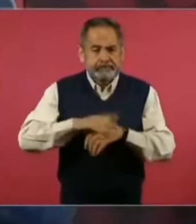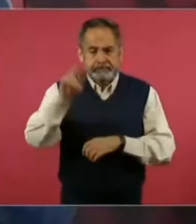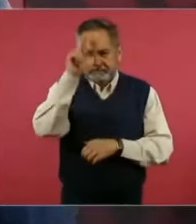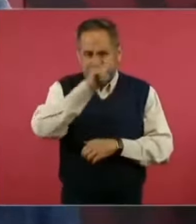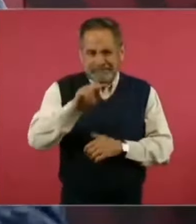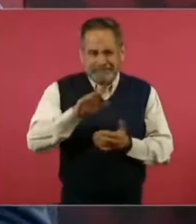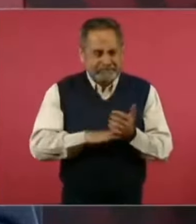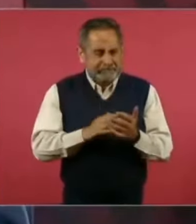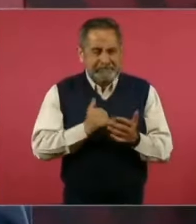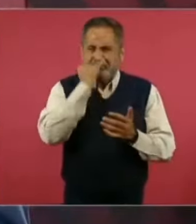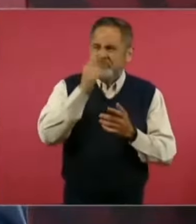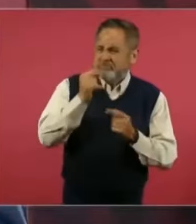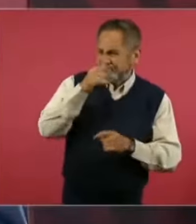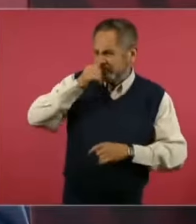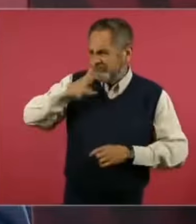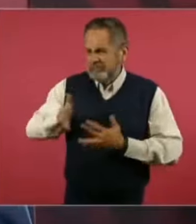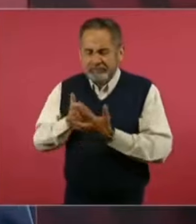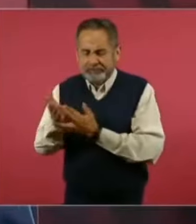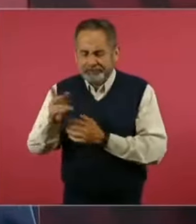exabrupto.